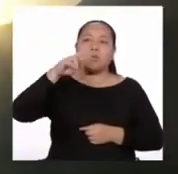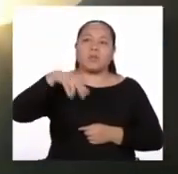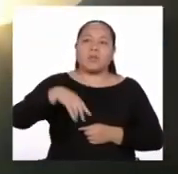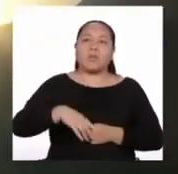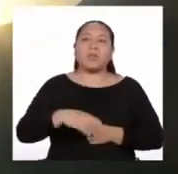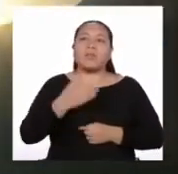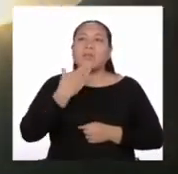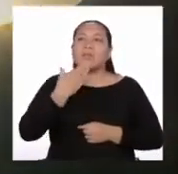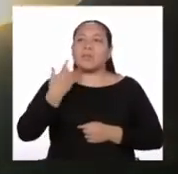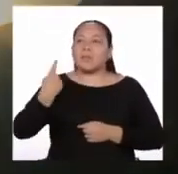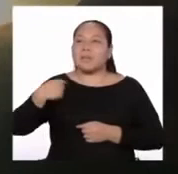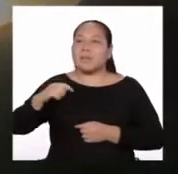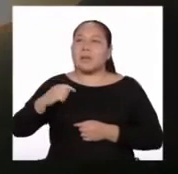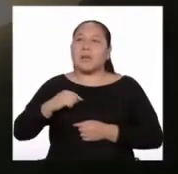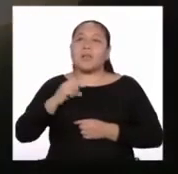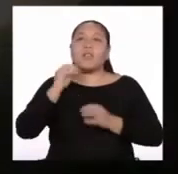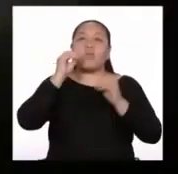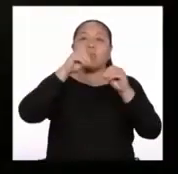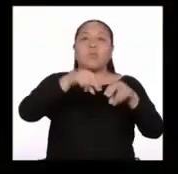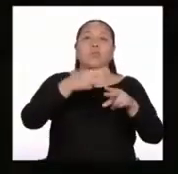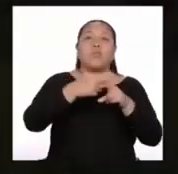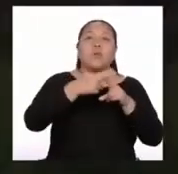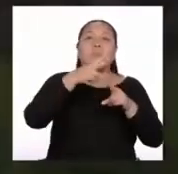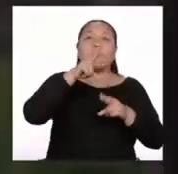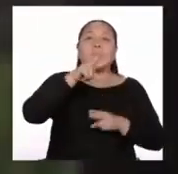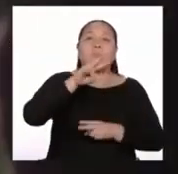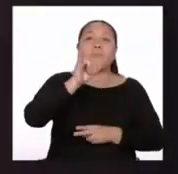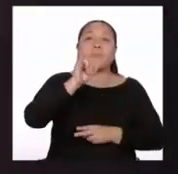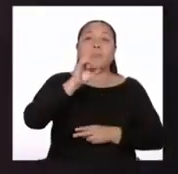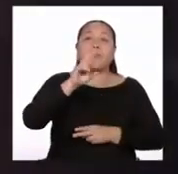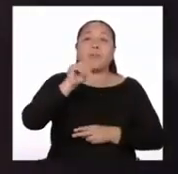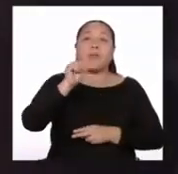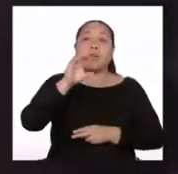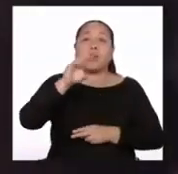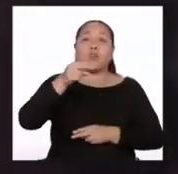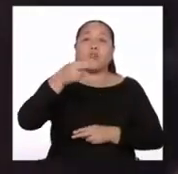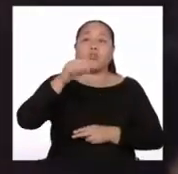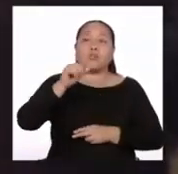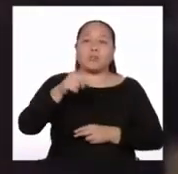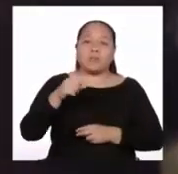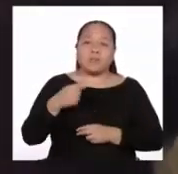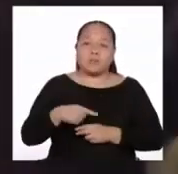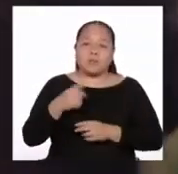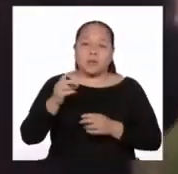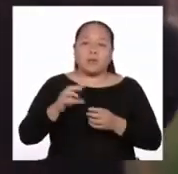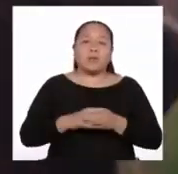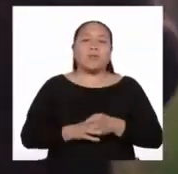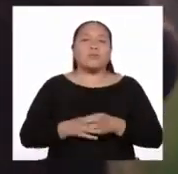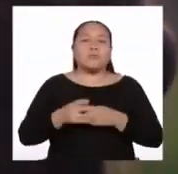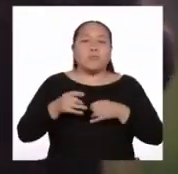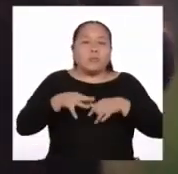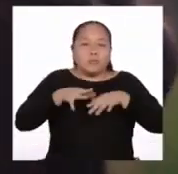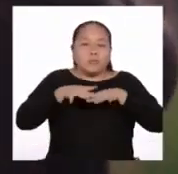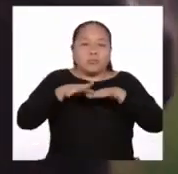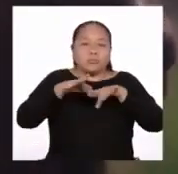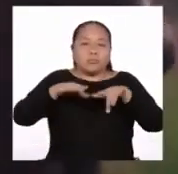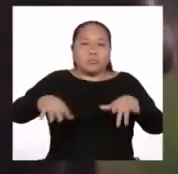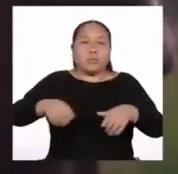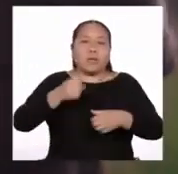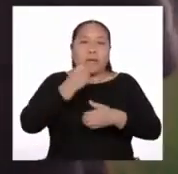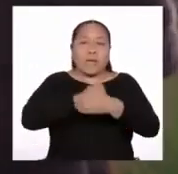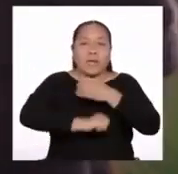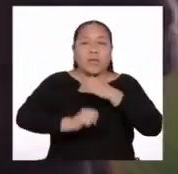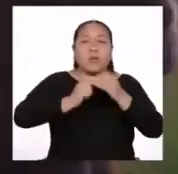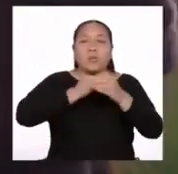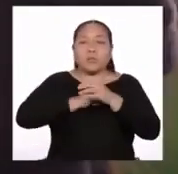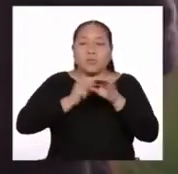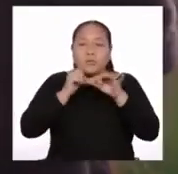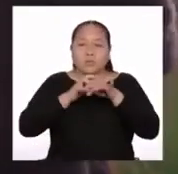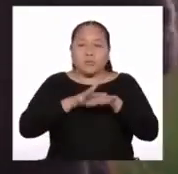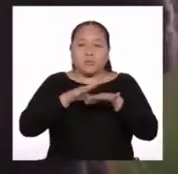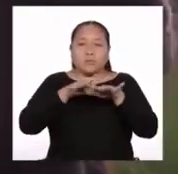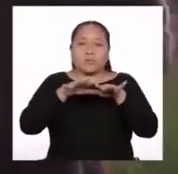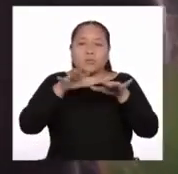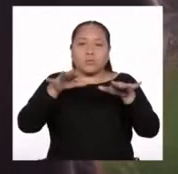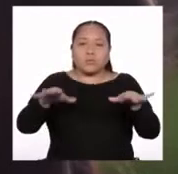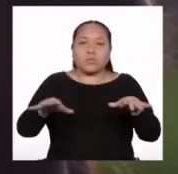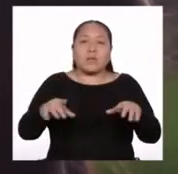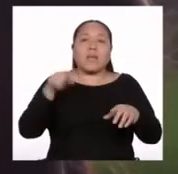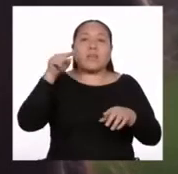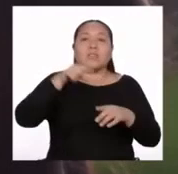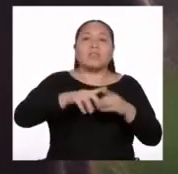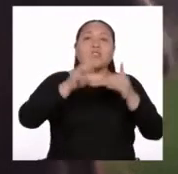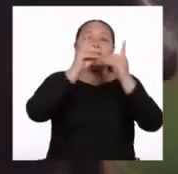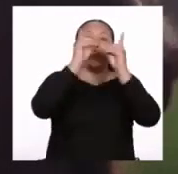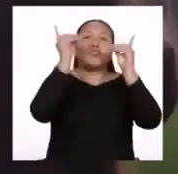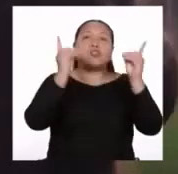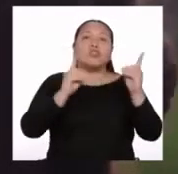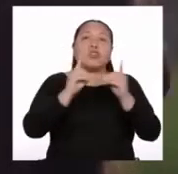llamaron Viracocha. De esta generación comenzaron a multiplicar, y la descendencia y multiplico después a estos les llamaron dioses